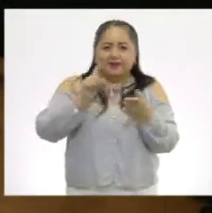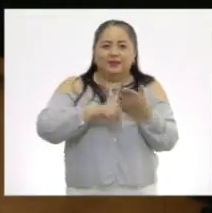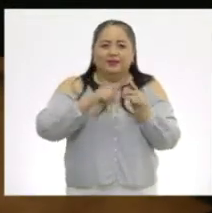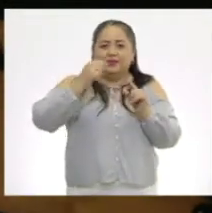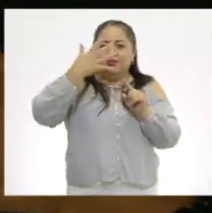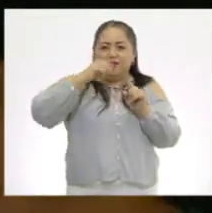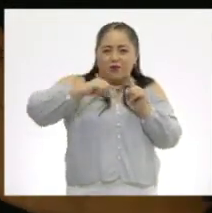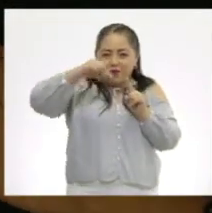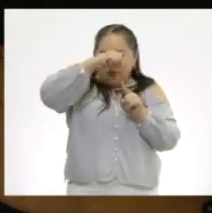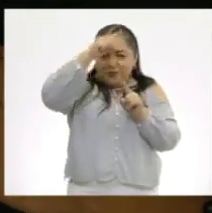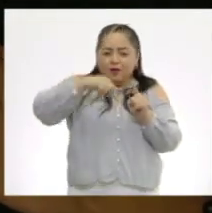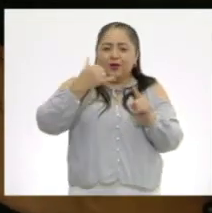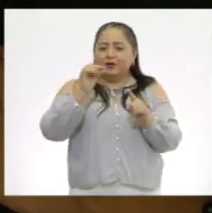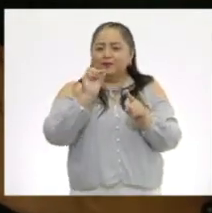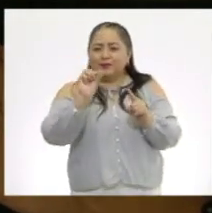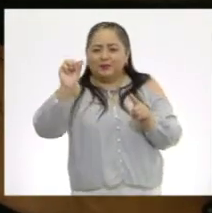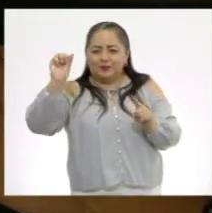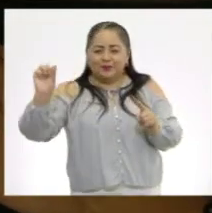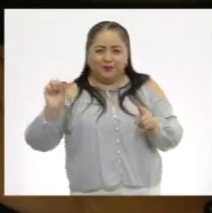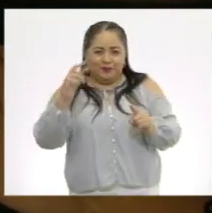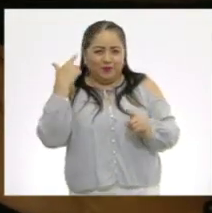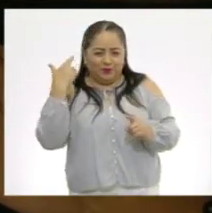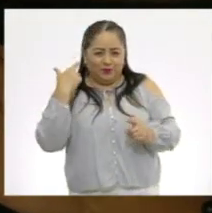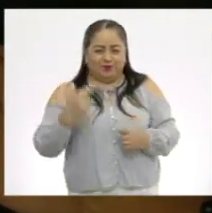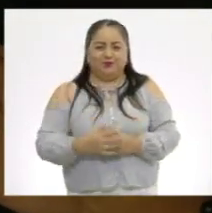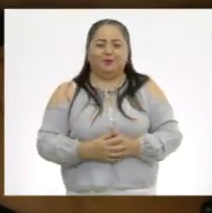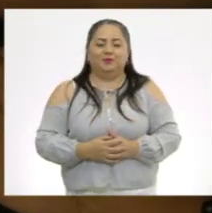clave de sol y las notas musicales.